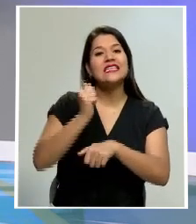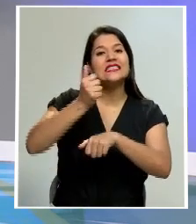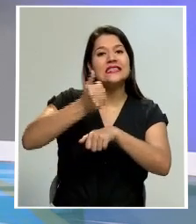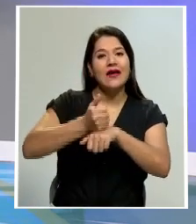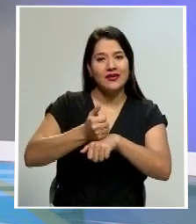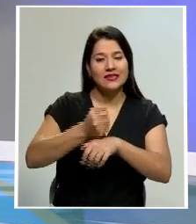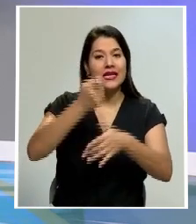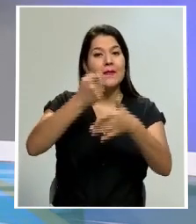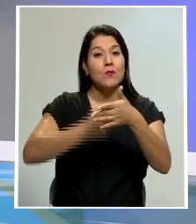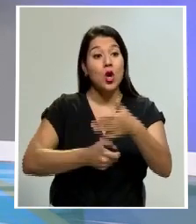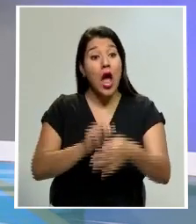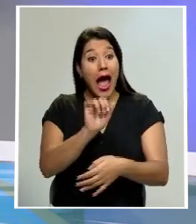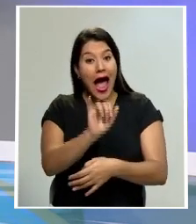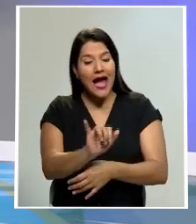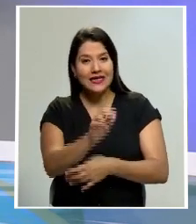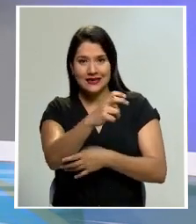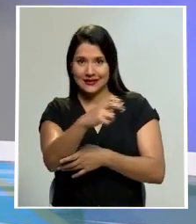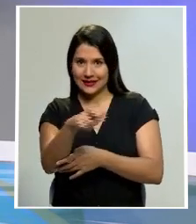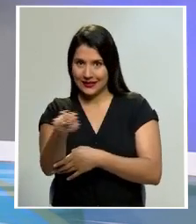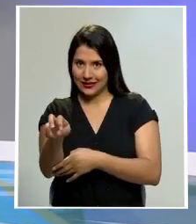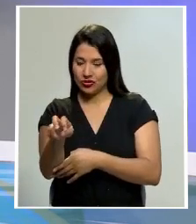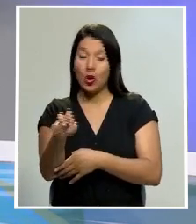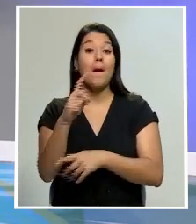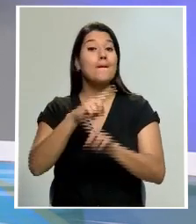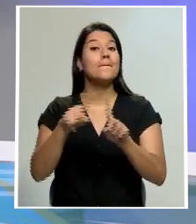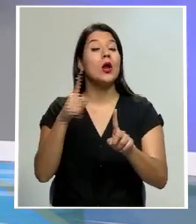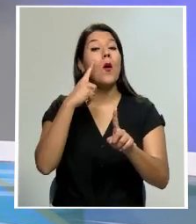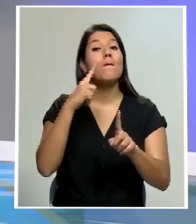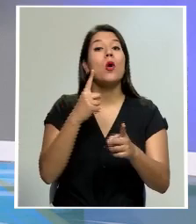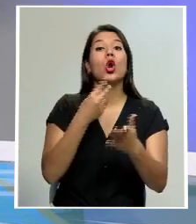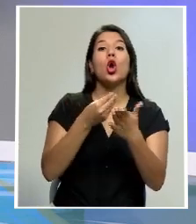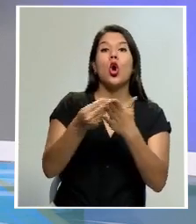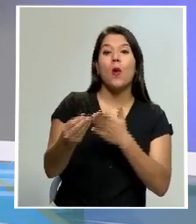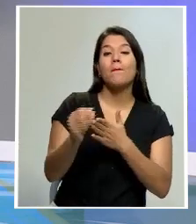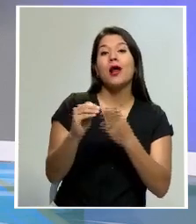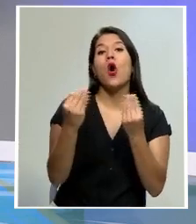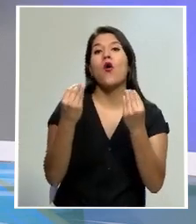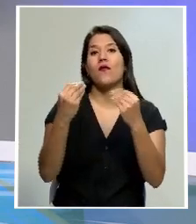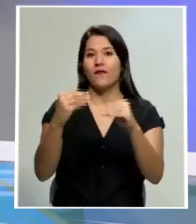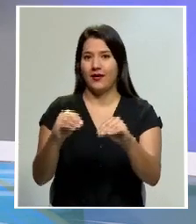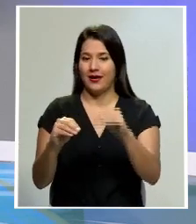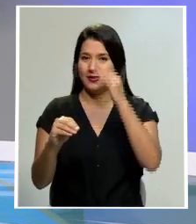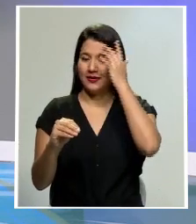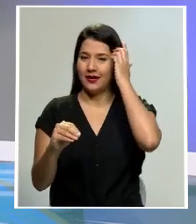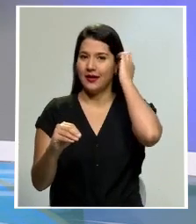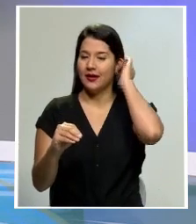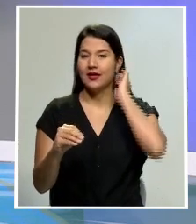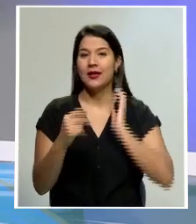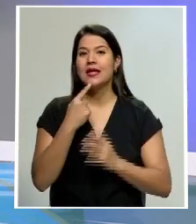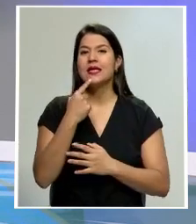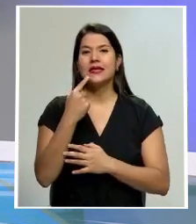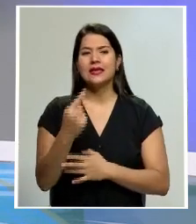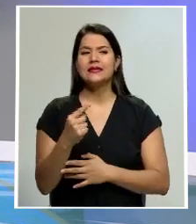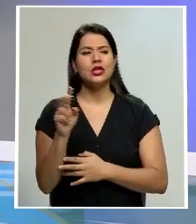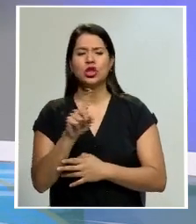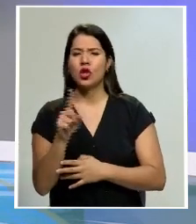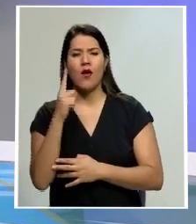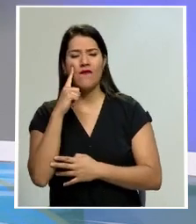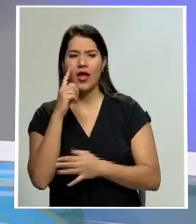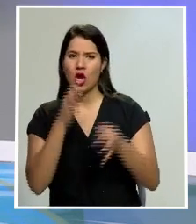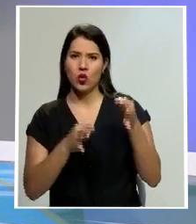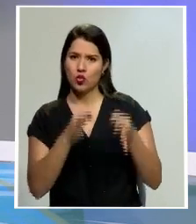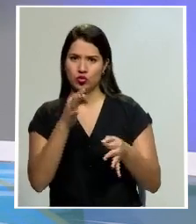de transacciones. La idea del ministro no ha caído nada bien en el Congreso. ¿Quiénes condenan el cobro de más impuestos a los costarricenses?